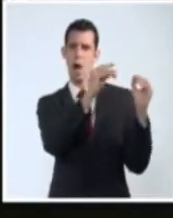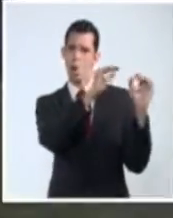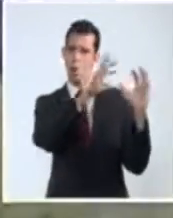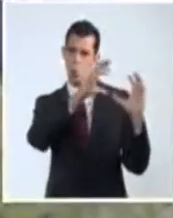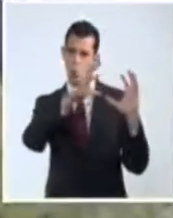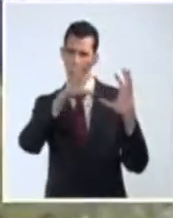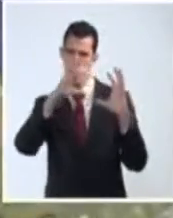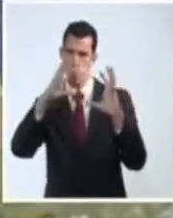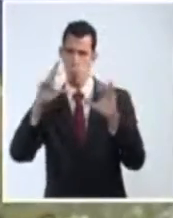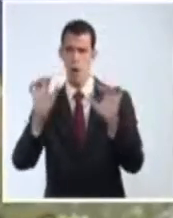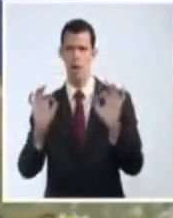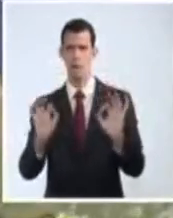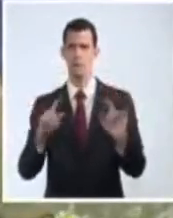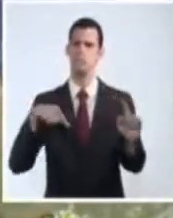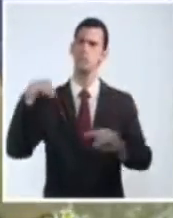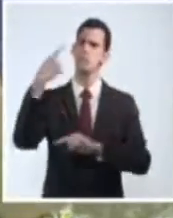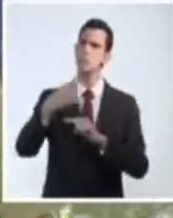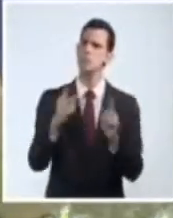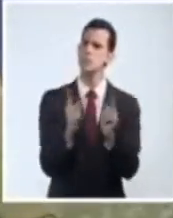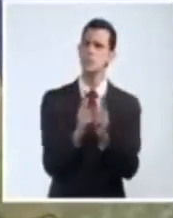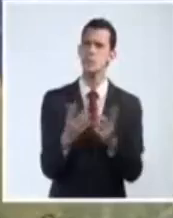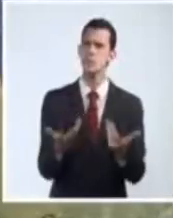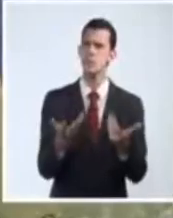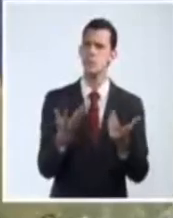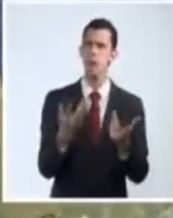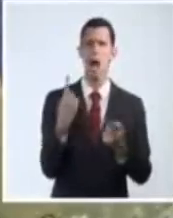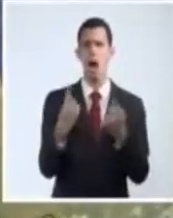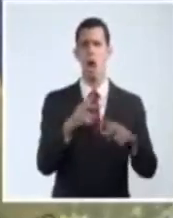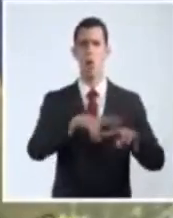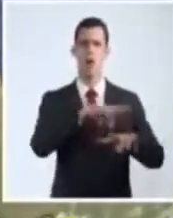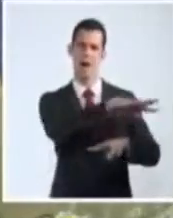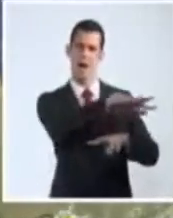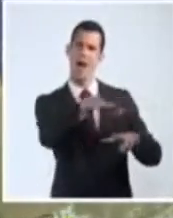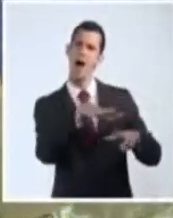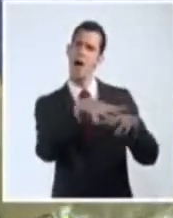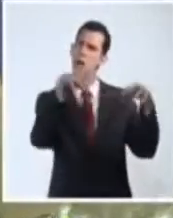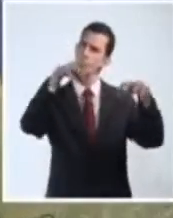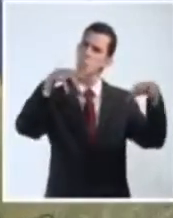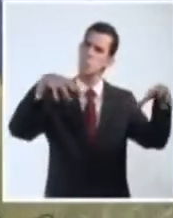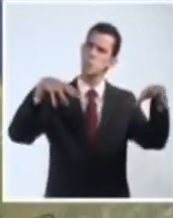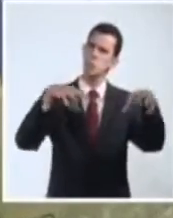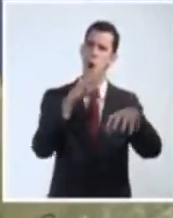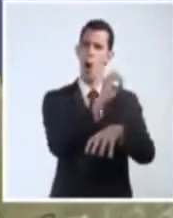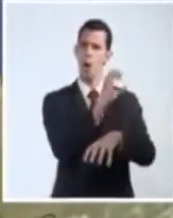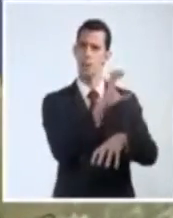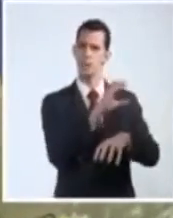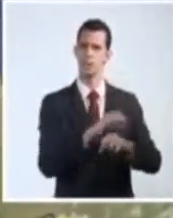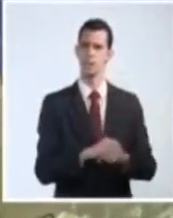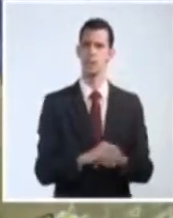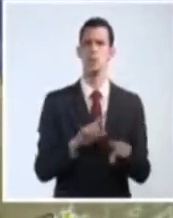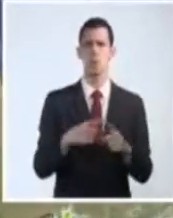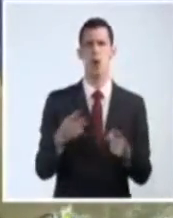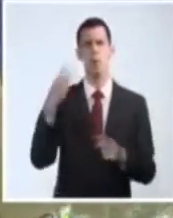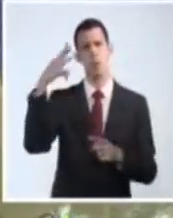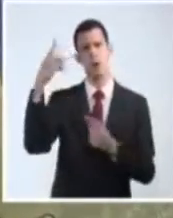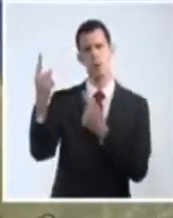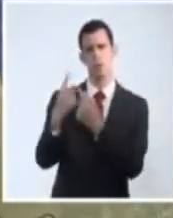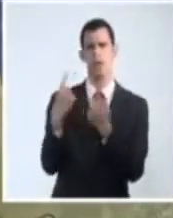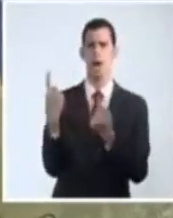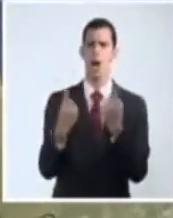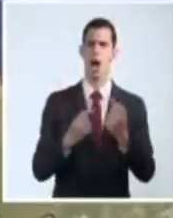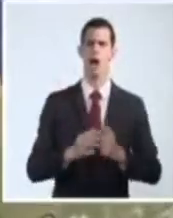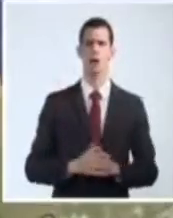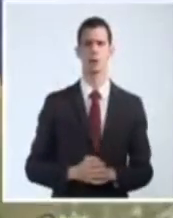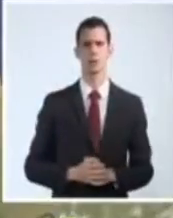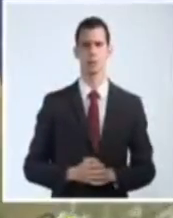esta región del país. Así que para mañana, algunas lluvias en la parte occidental del país, pero la proximidad de este frente frío a esta región del archipelago. Usted,